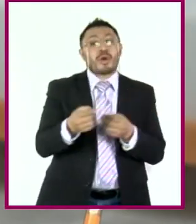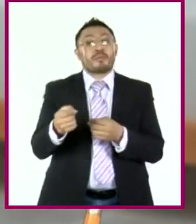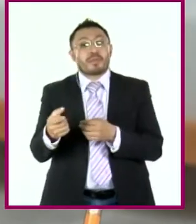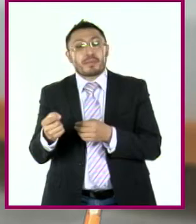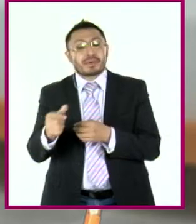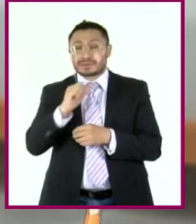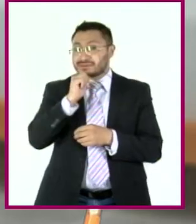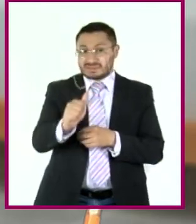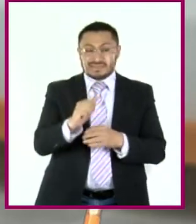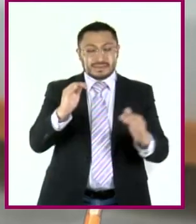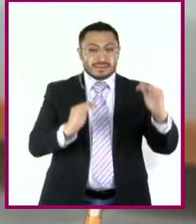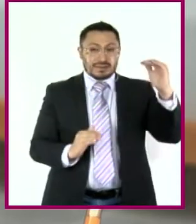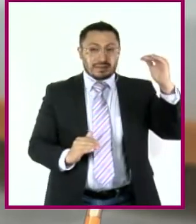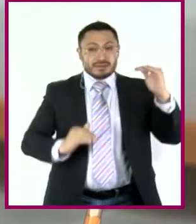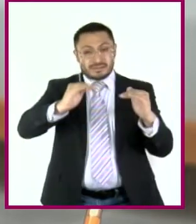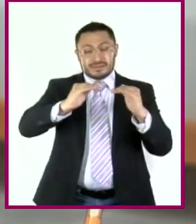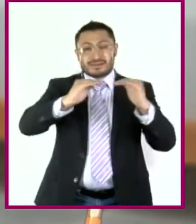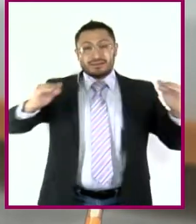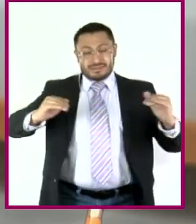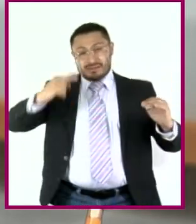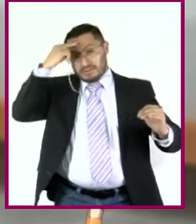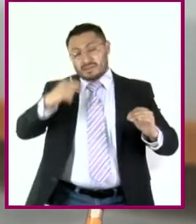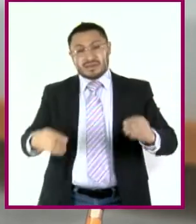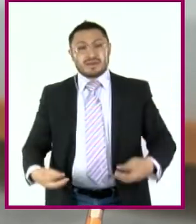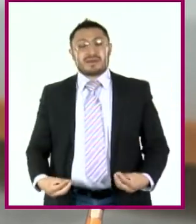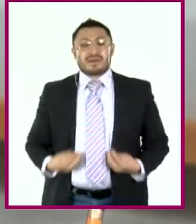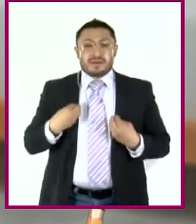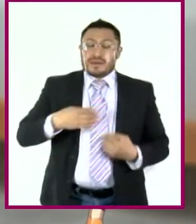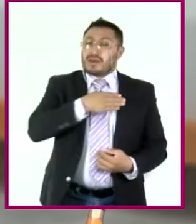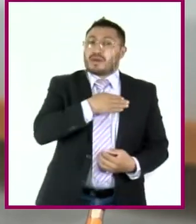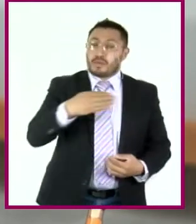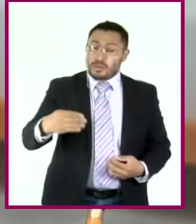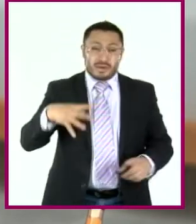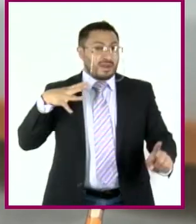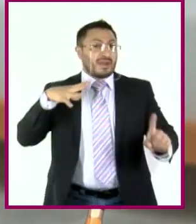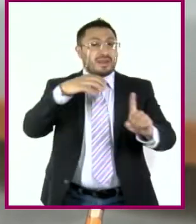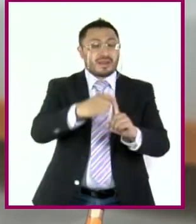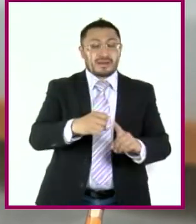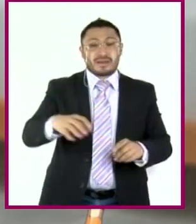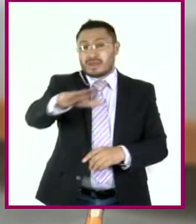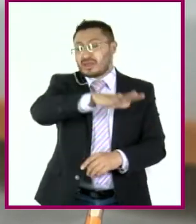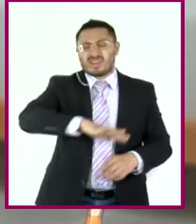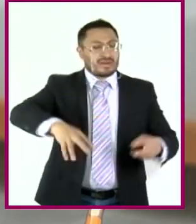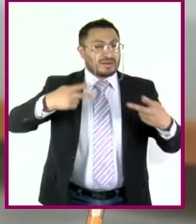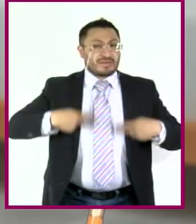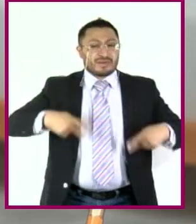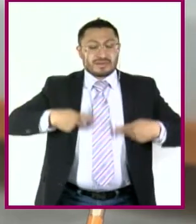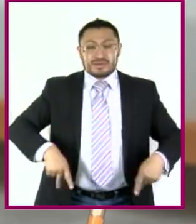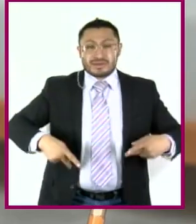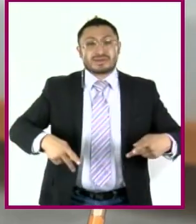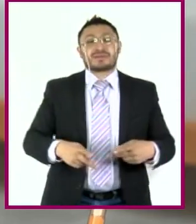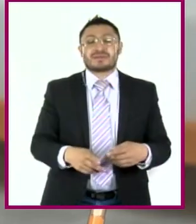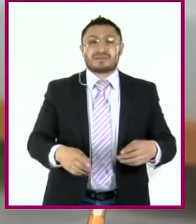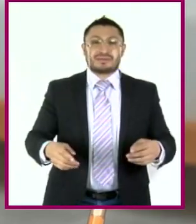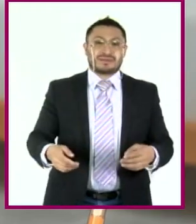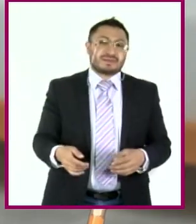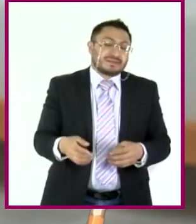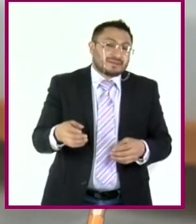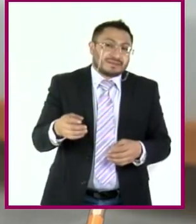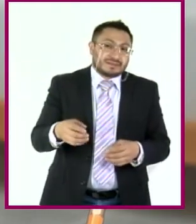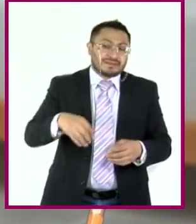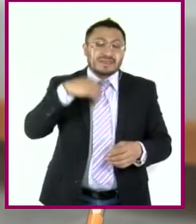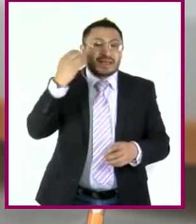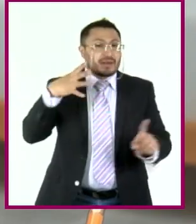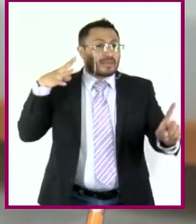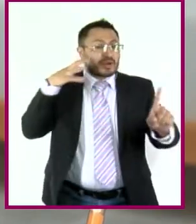equilibrio en nuestras decisiones lo que nos acerca cada día a la buena vida. A fin de cuentas todos somos entes en construcción. Te invitamos a no perderte ni un solo